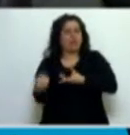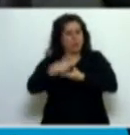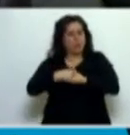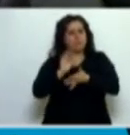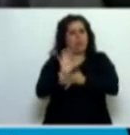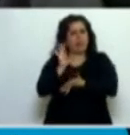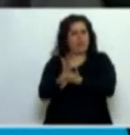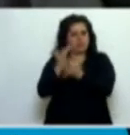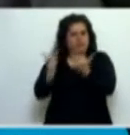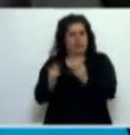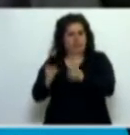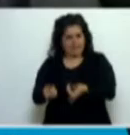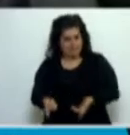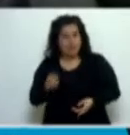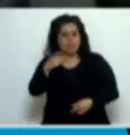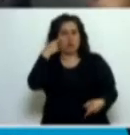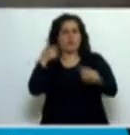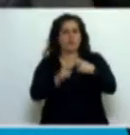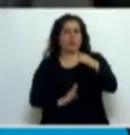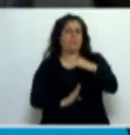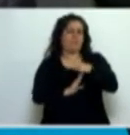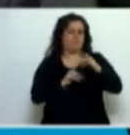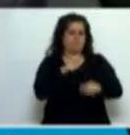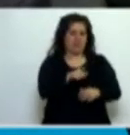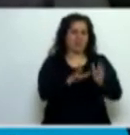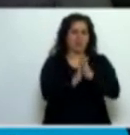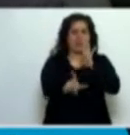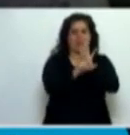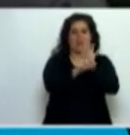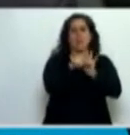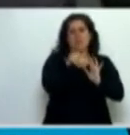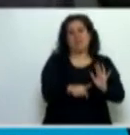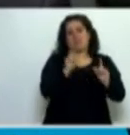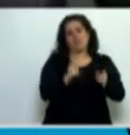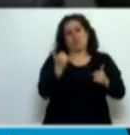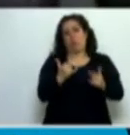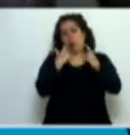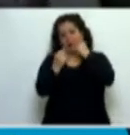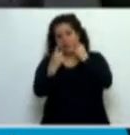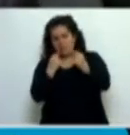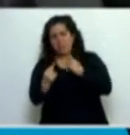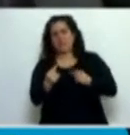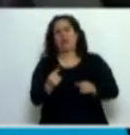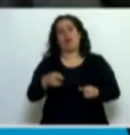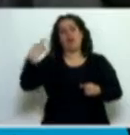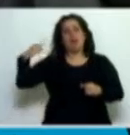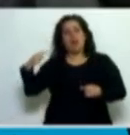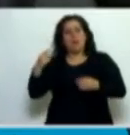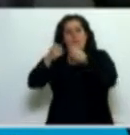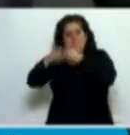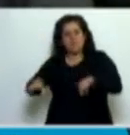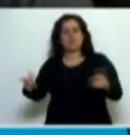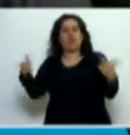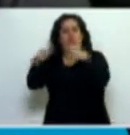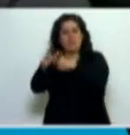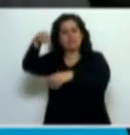Entonces, eso es el objetivo principal de esta ley y fue una de las críticas que se invirtieron a partir de la discusión que se dio en